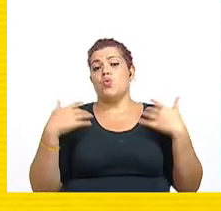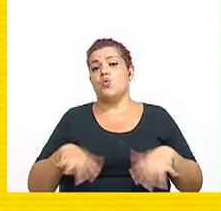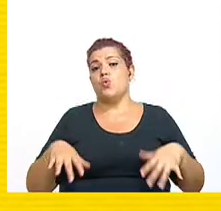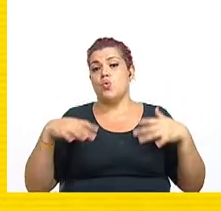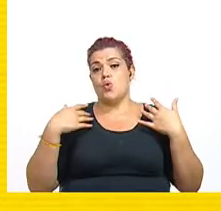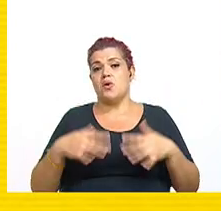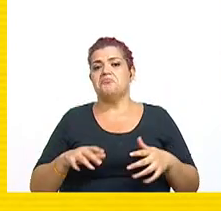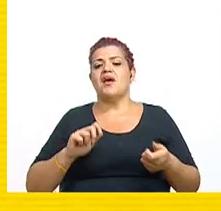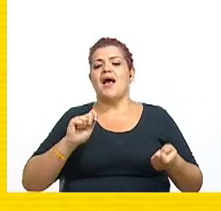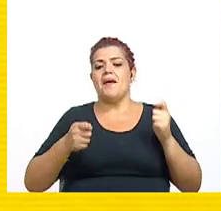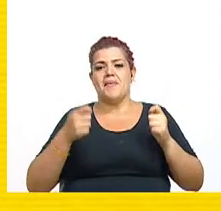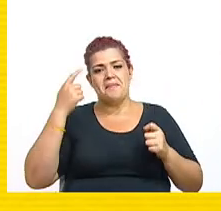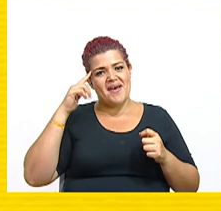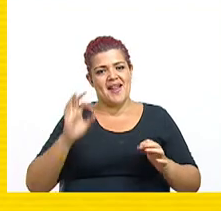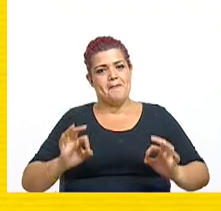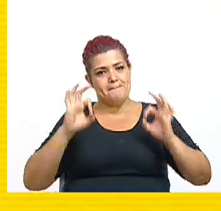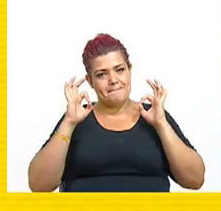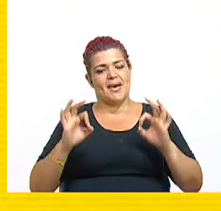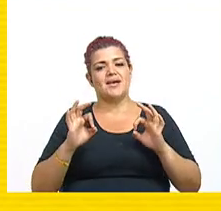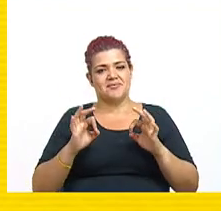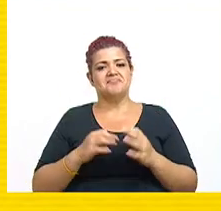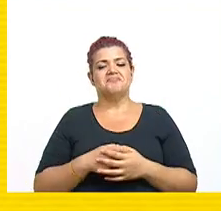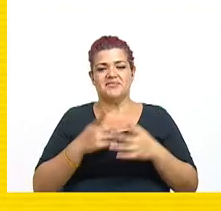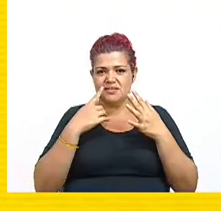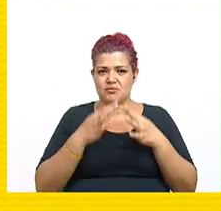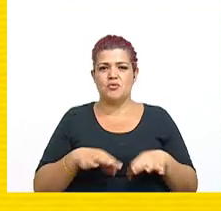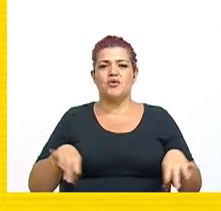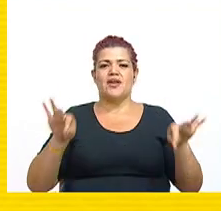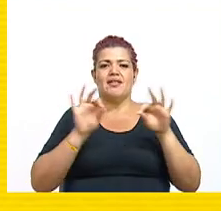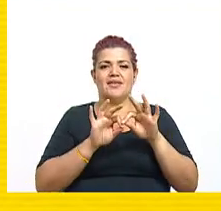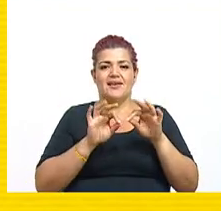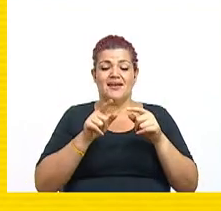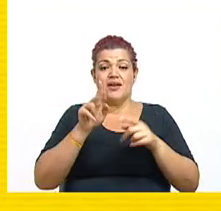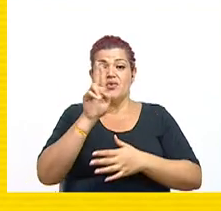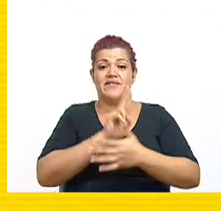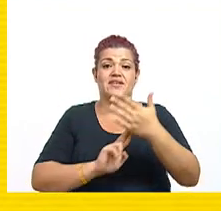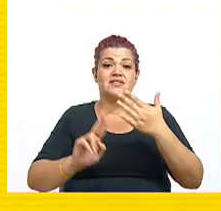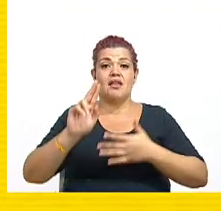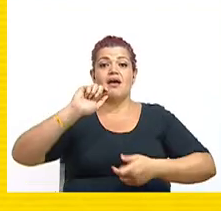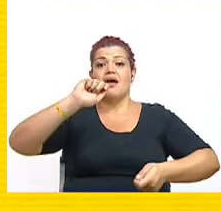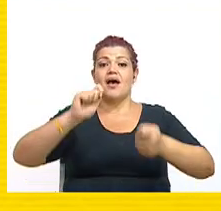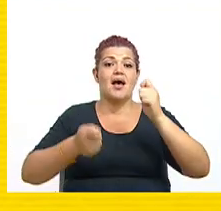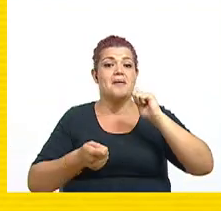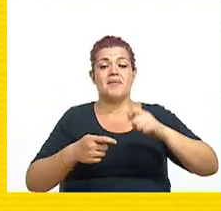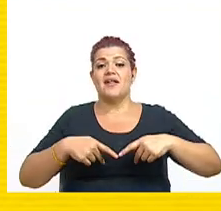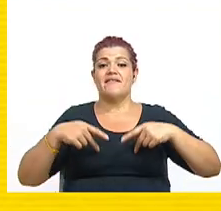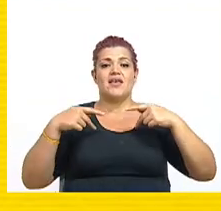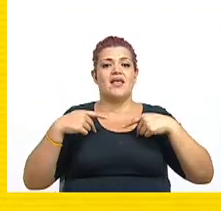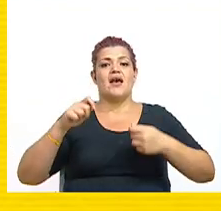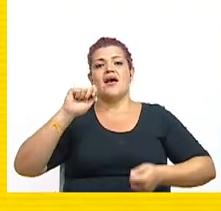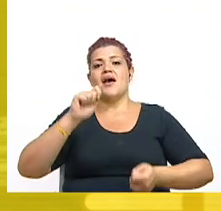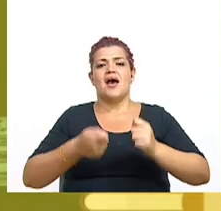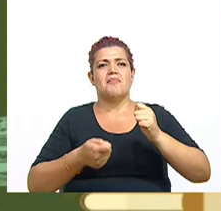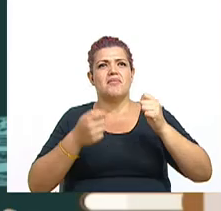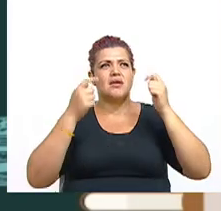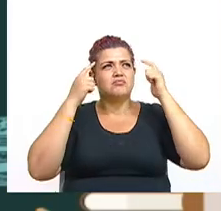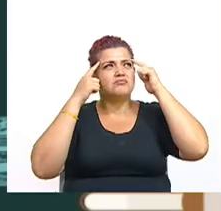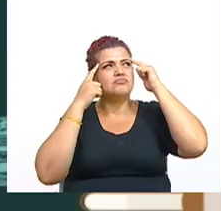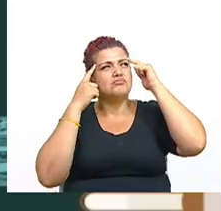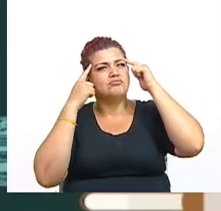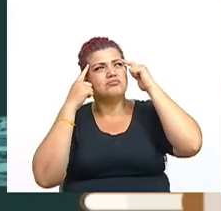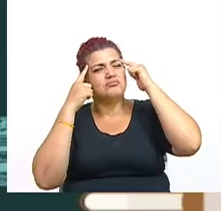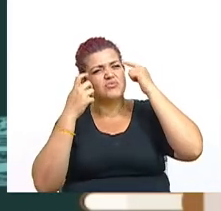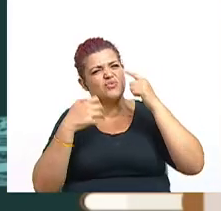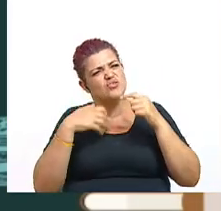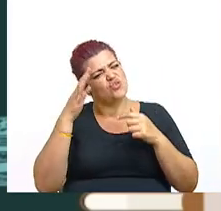para bien. Esto es algo muy importante. La universidad cambia la vida, cambia las mentes, y creo que